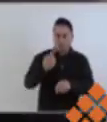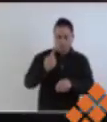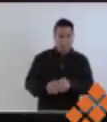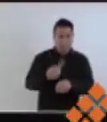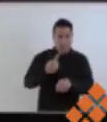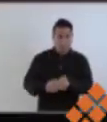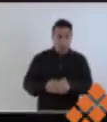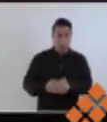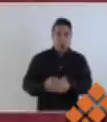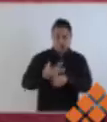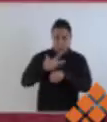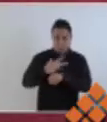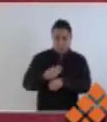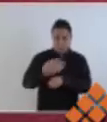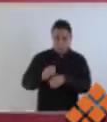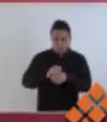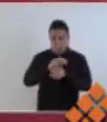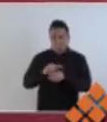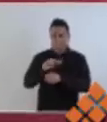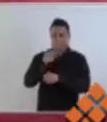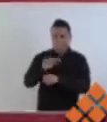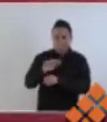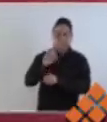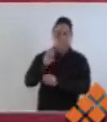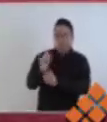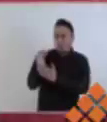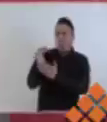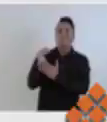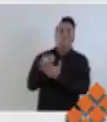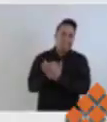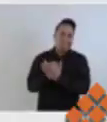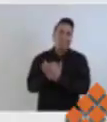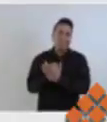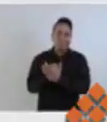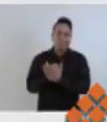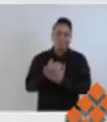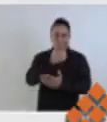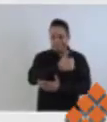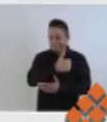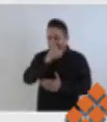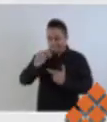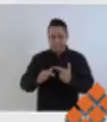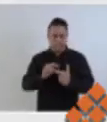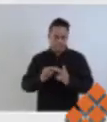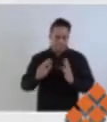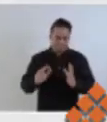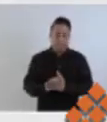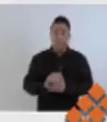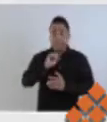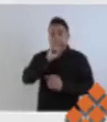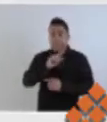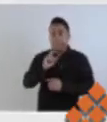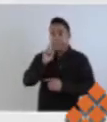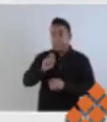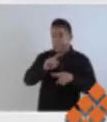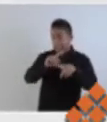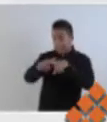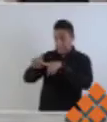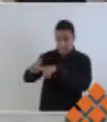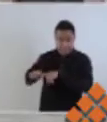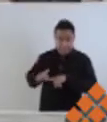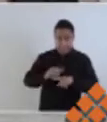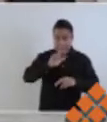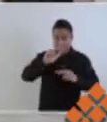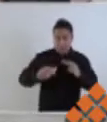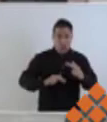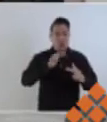-19 y han permitido que se reduzca el número de contagios. Por supuesto, a